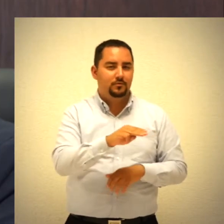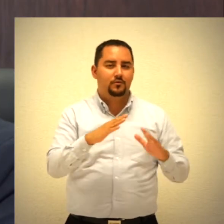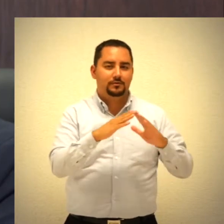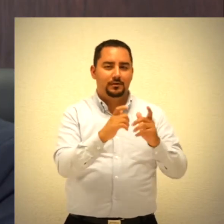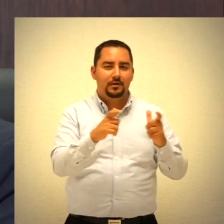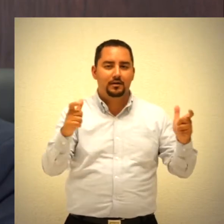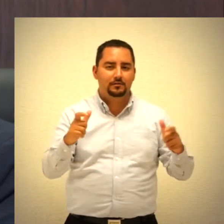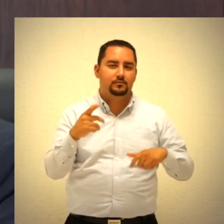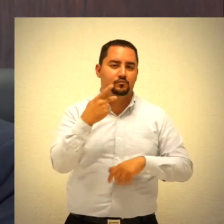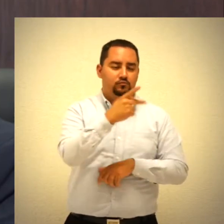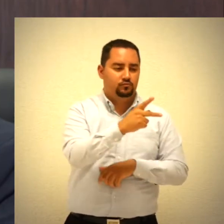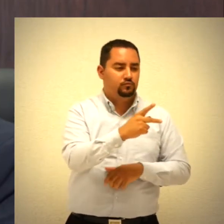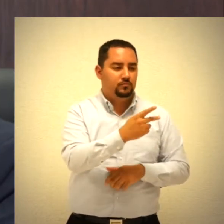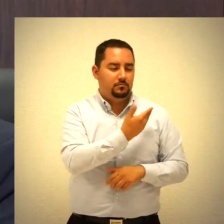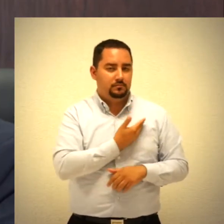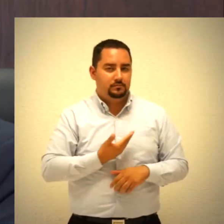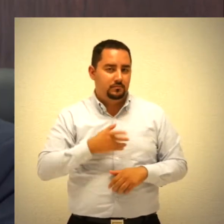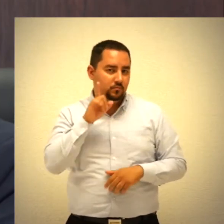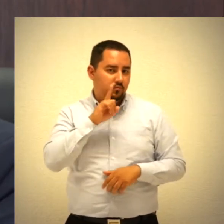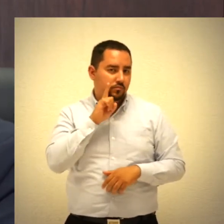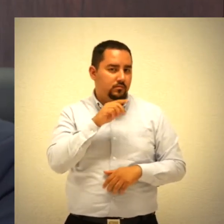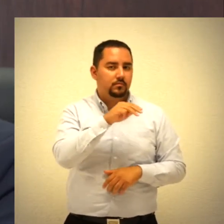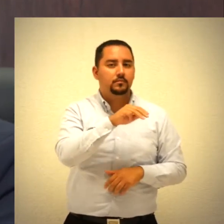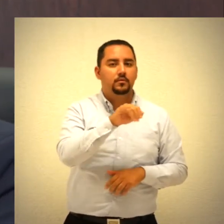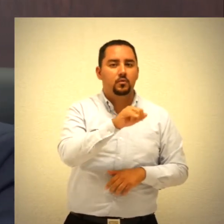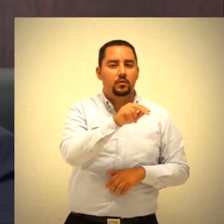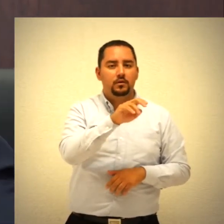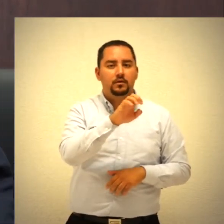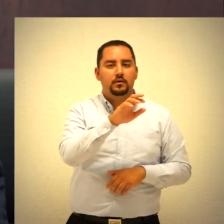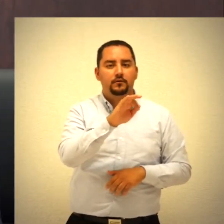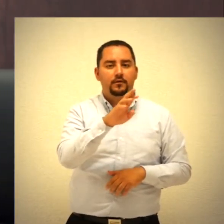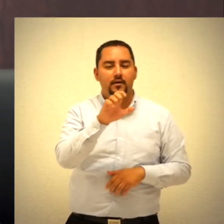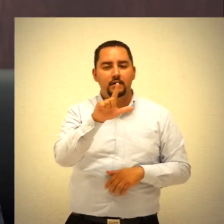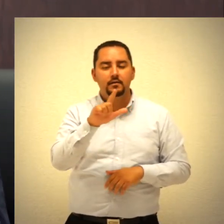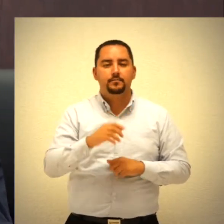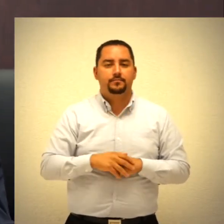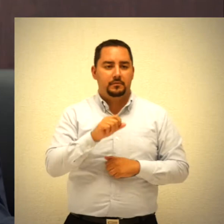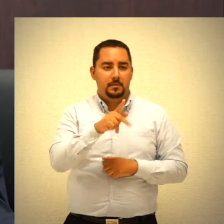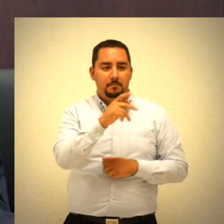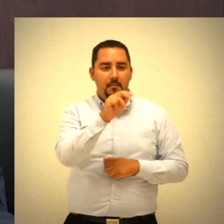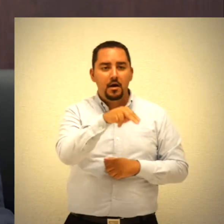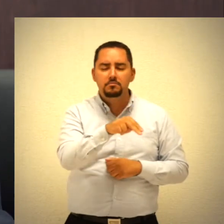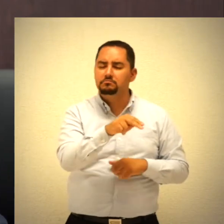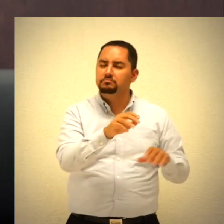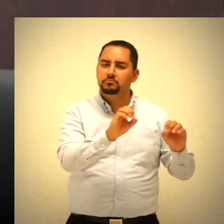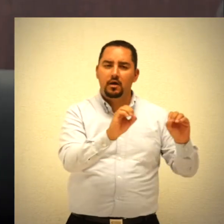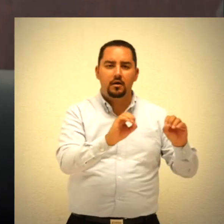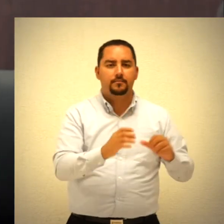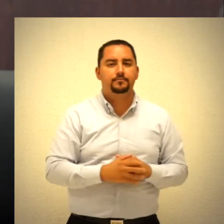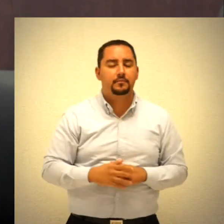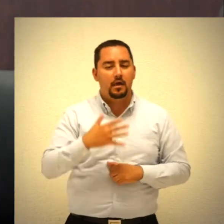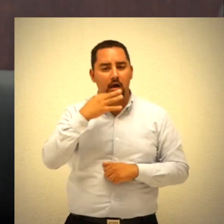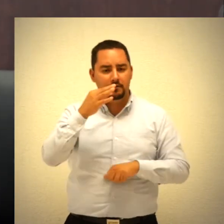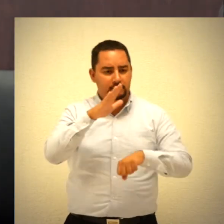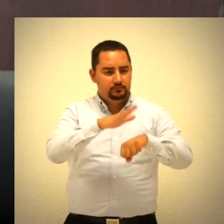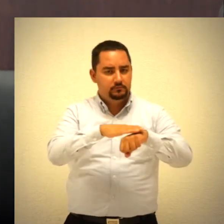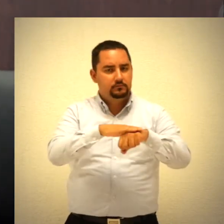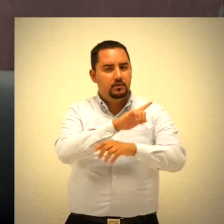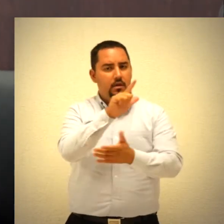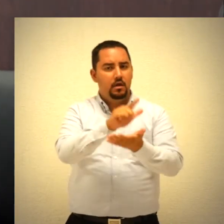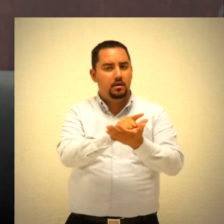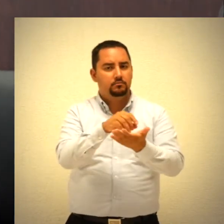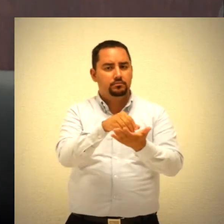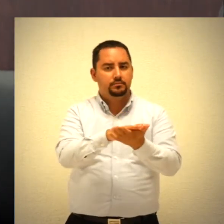conducto de su presidenta municipal, a Juan Rafael Ochoa Castillo y al Partido de Acción Nacional. Notifíquese en términos de ley,